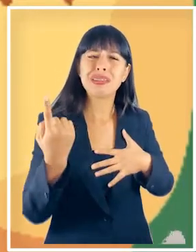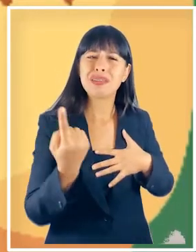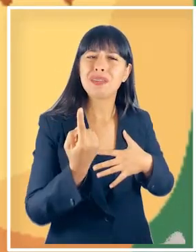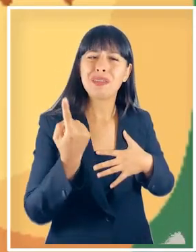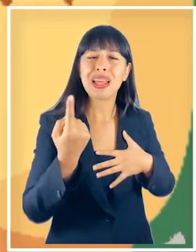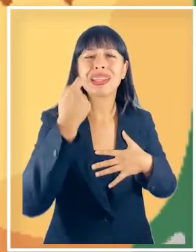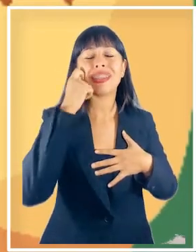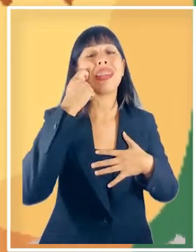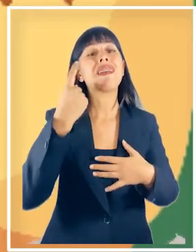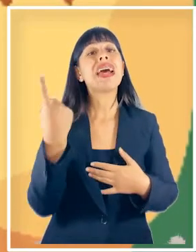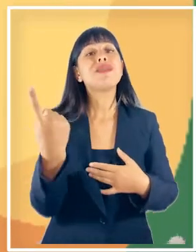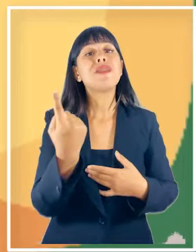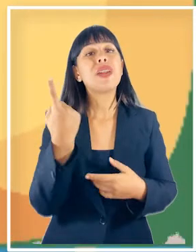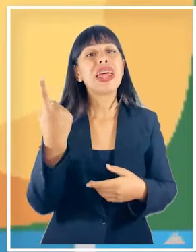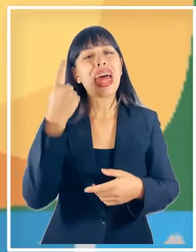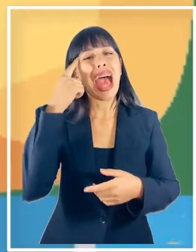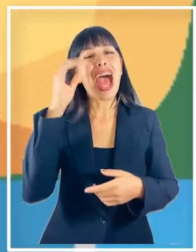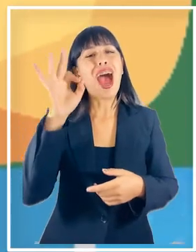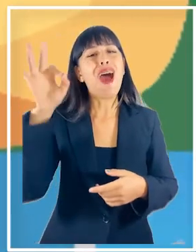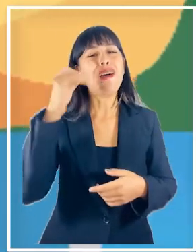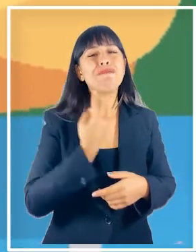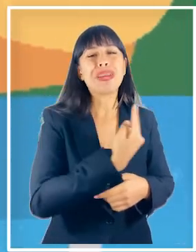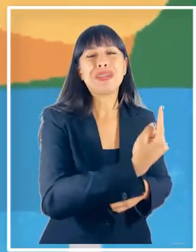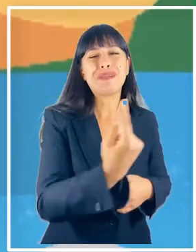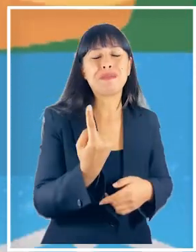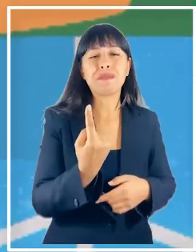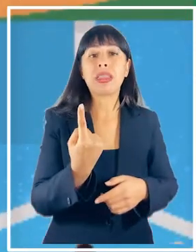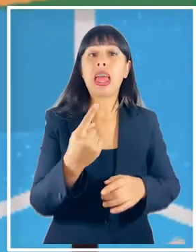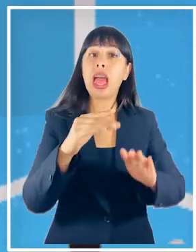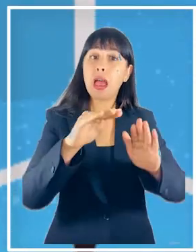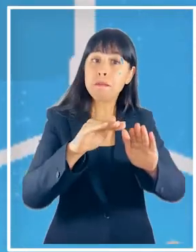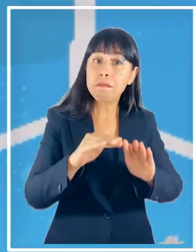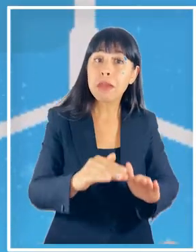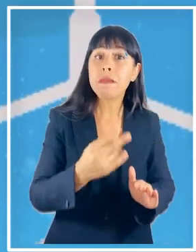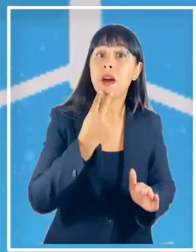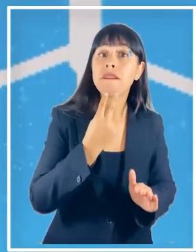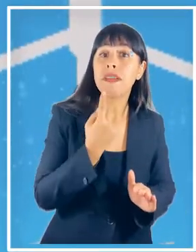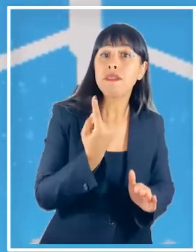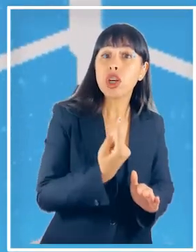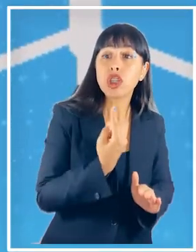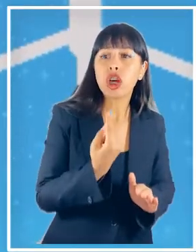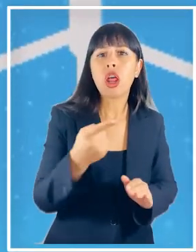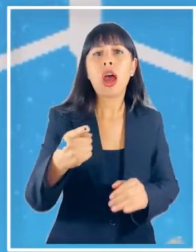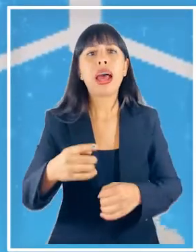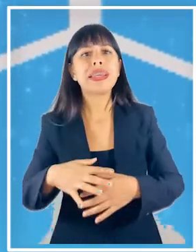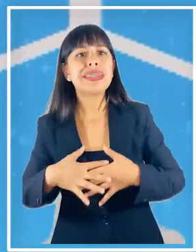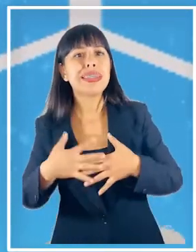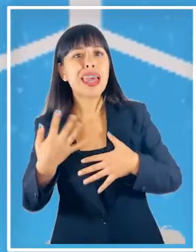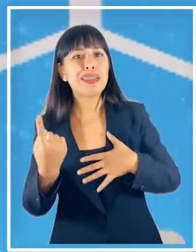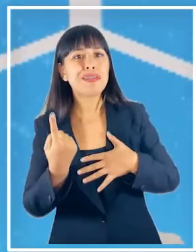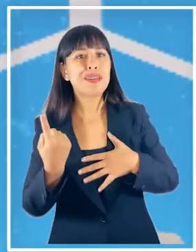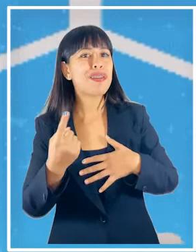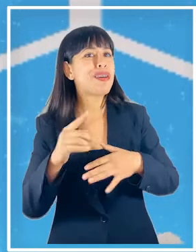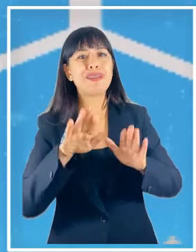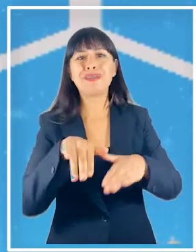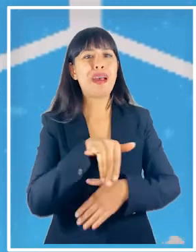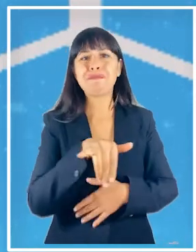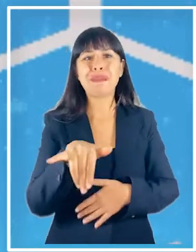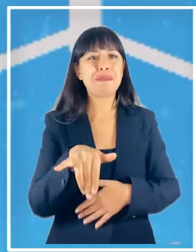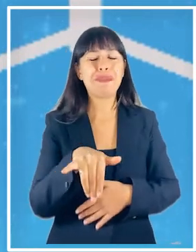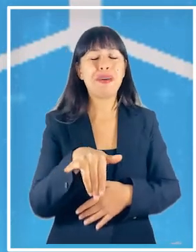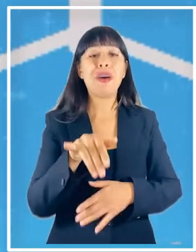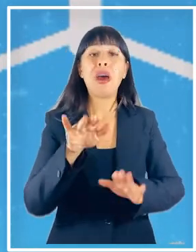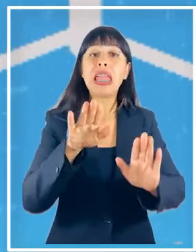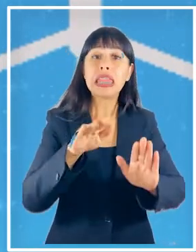subjetiva no es lo mismo vivir solo que sentirse solo y no es lo mismo la soledad